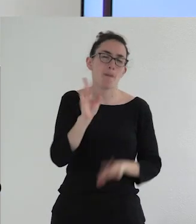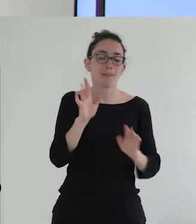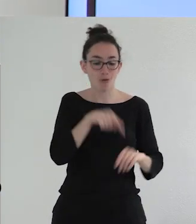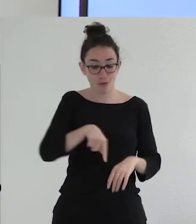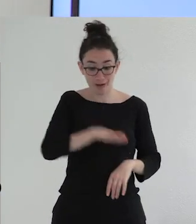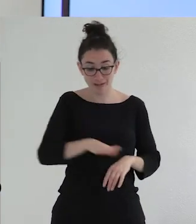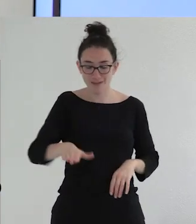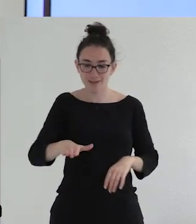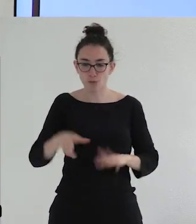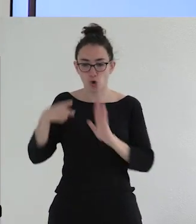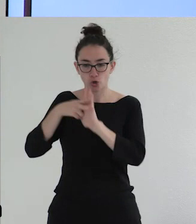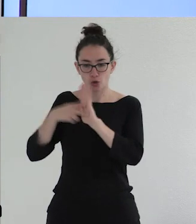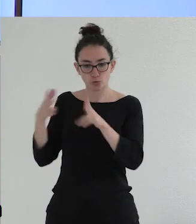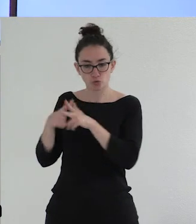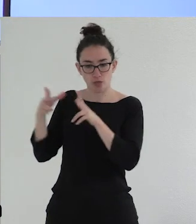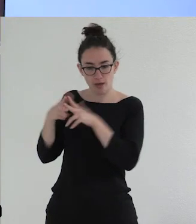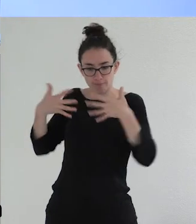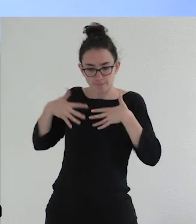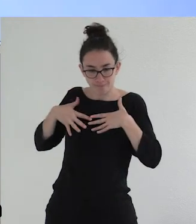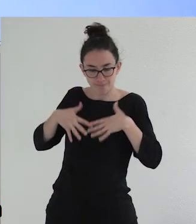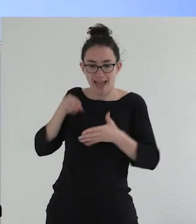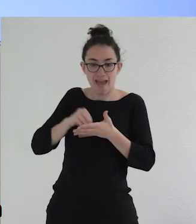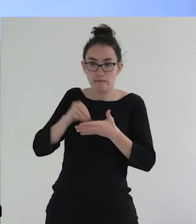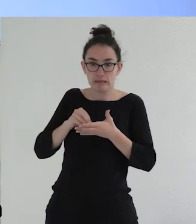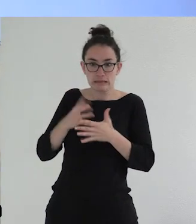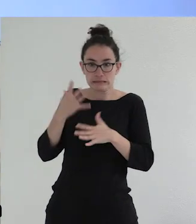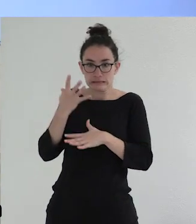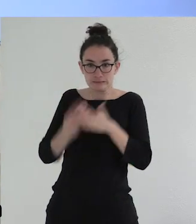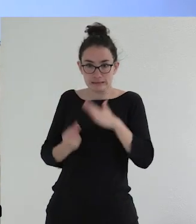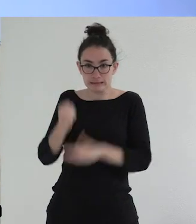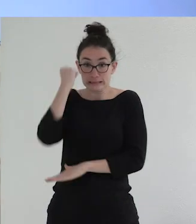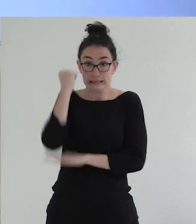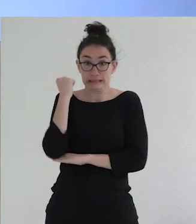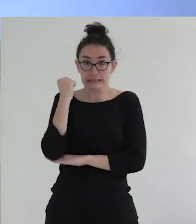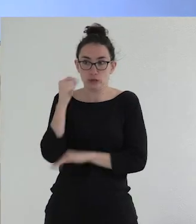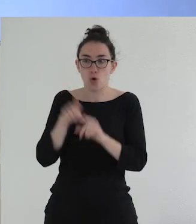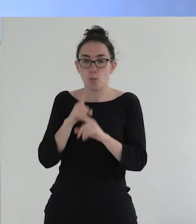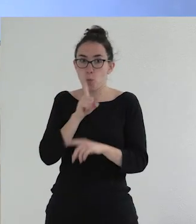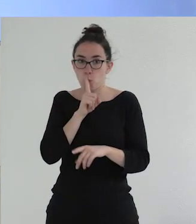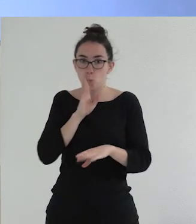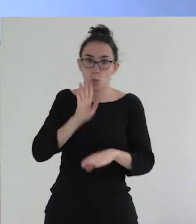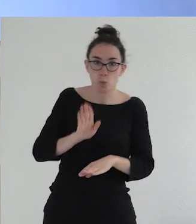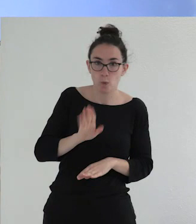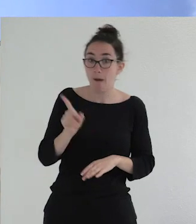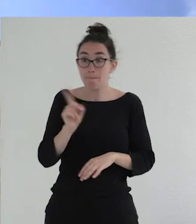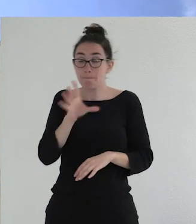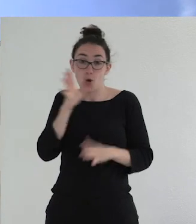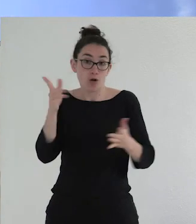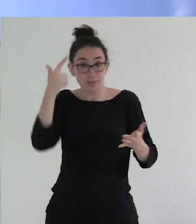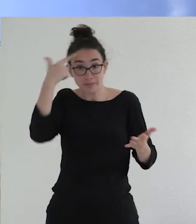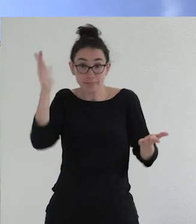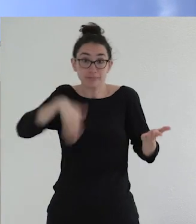aprendiendo normas sociales, pues a veces no tienen el cuidado de mantener una cierta prudencia con la normatividad social y simplemente